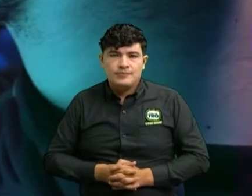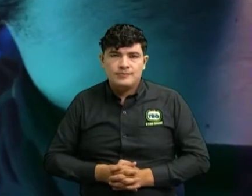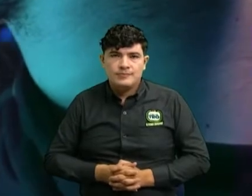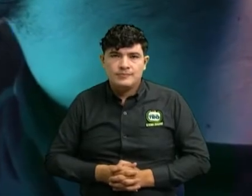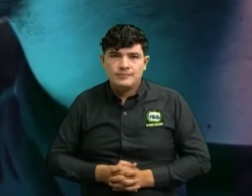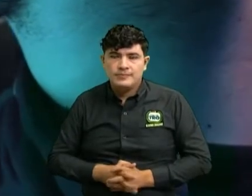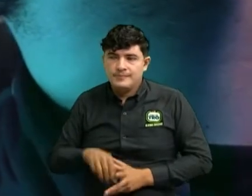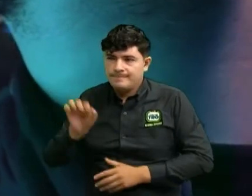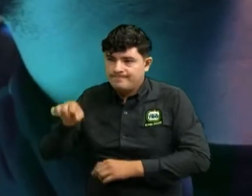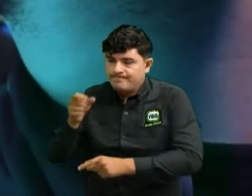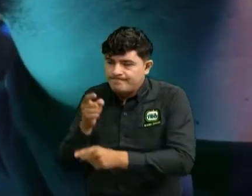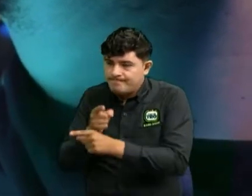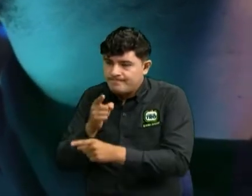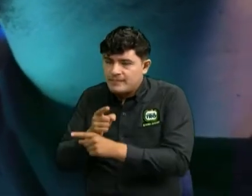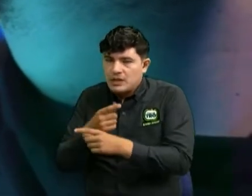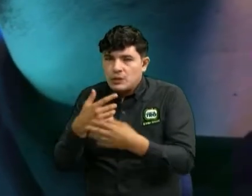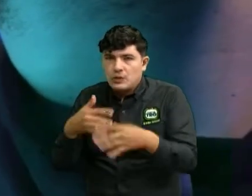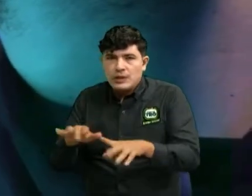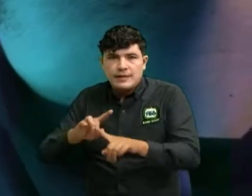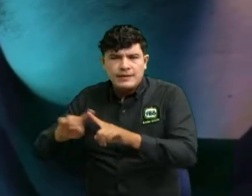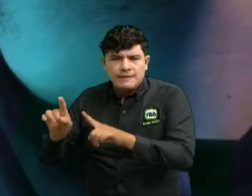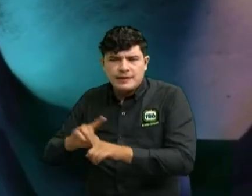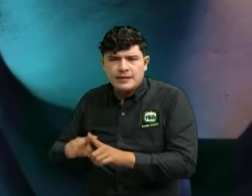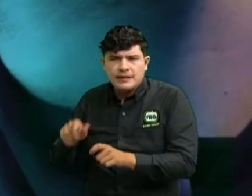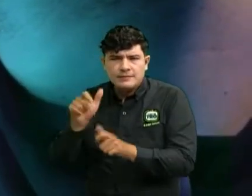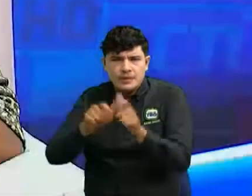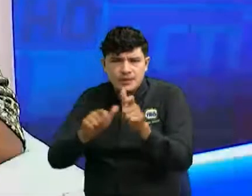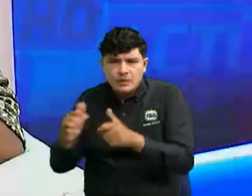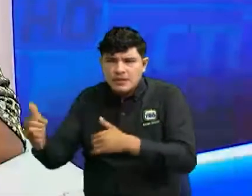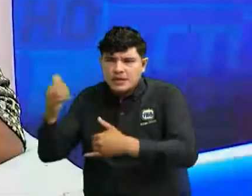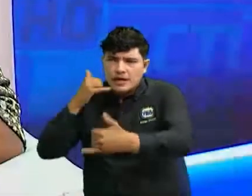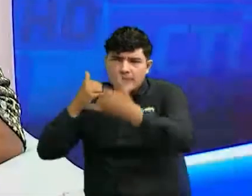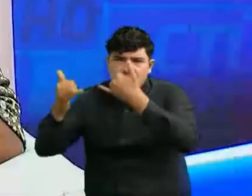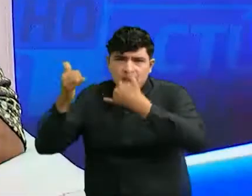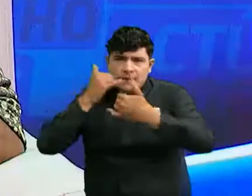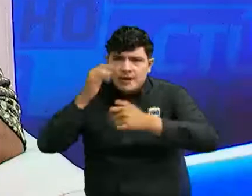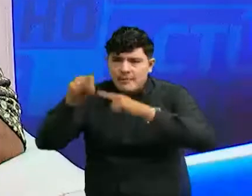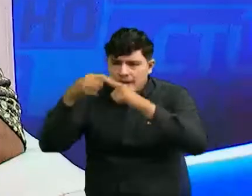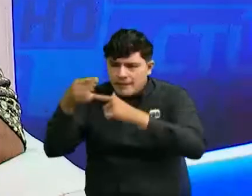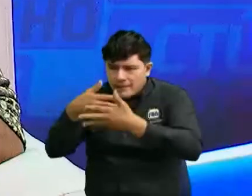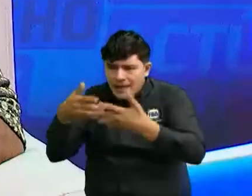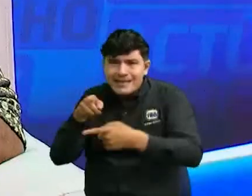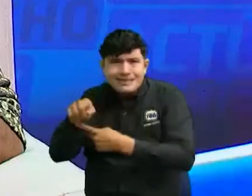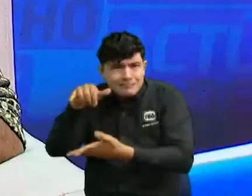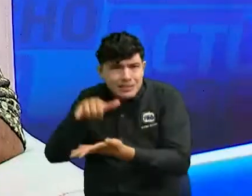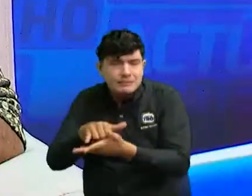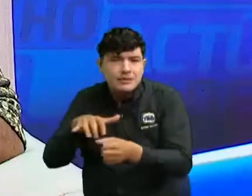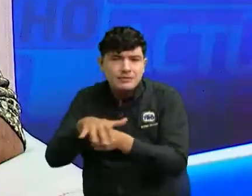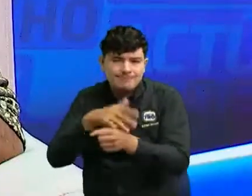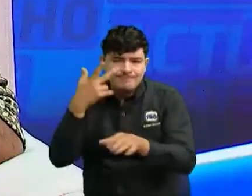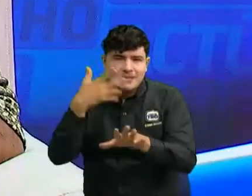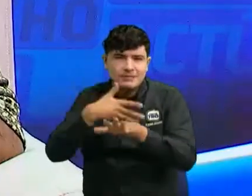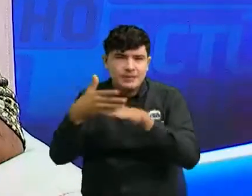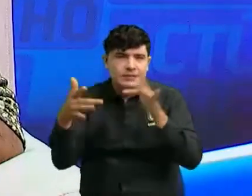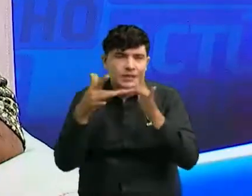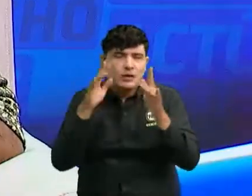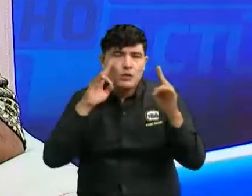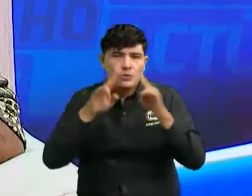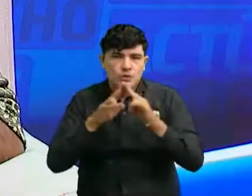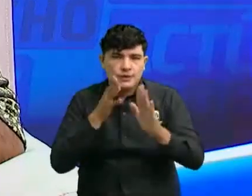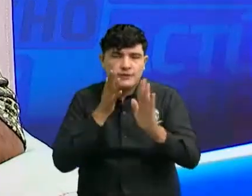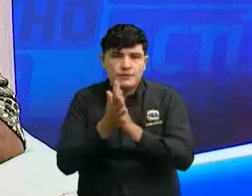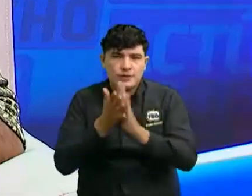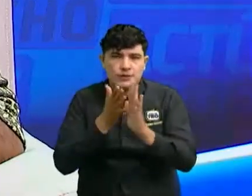terminaron acumulándose. Muchos son nuestros televidentes que se comunican, nos dejan mensajes acerca de esta situación. Más adelante estaremos hablando de esta clase de